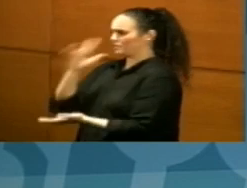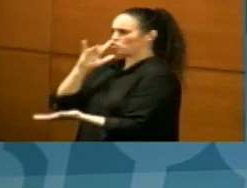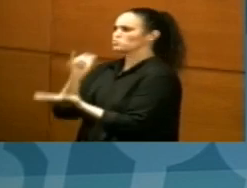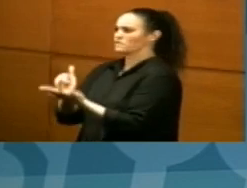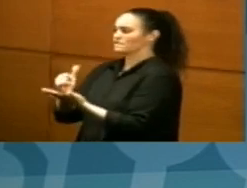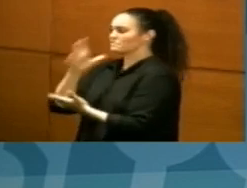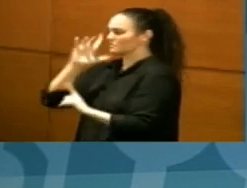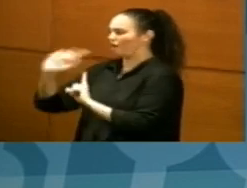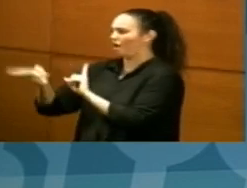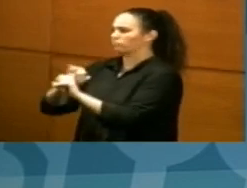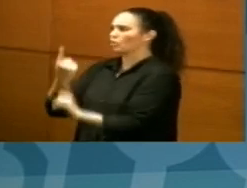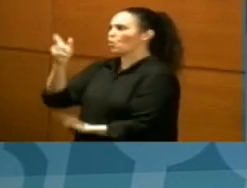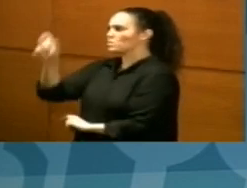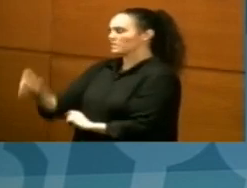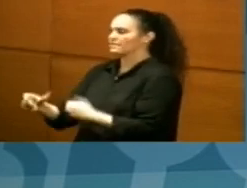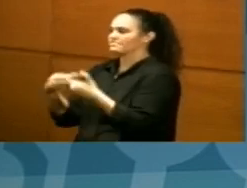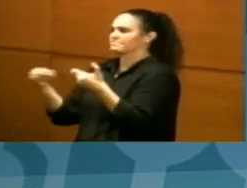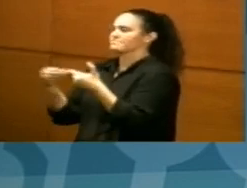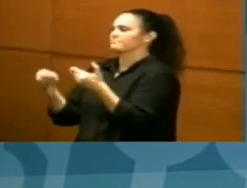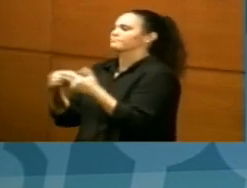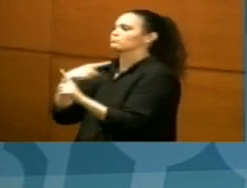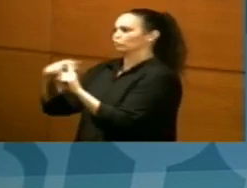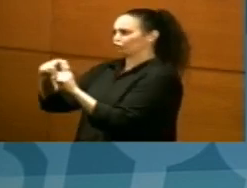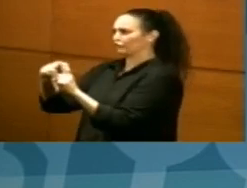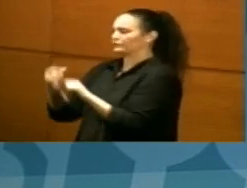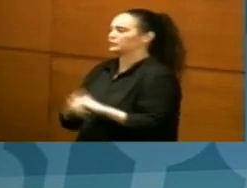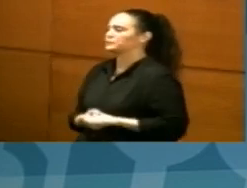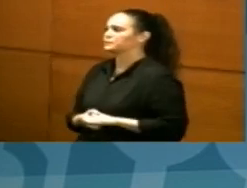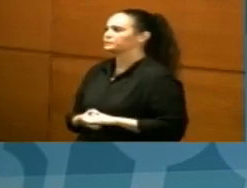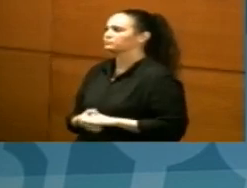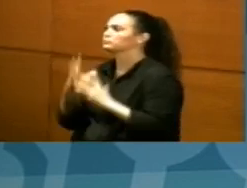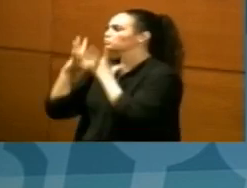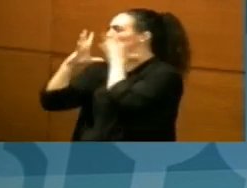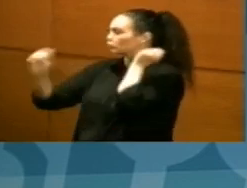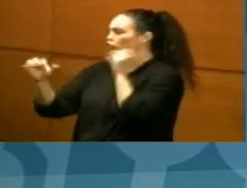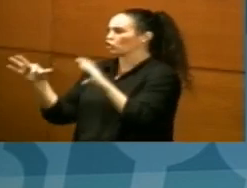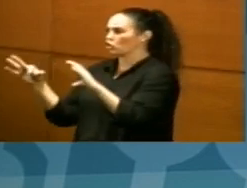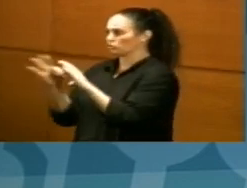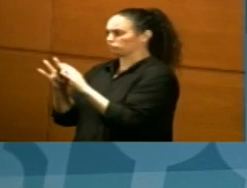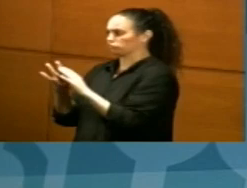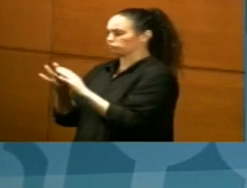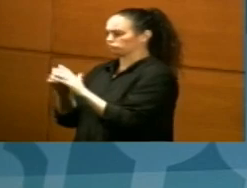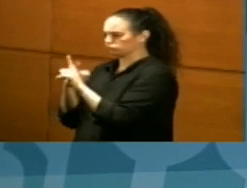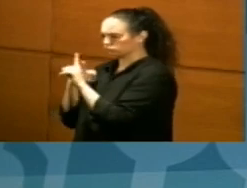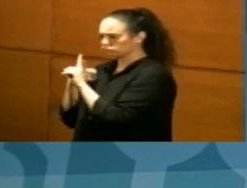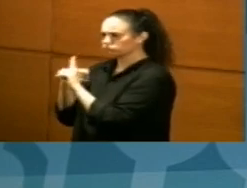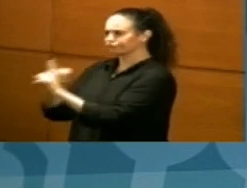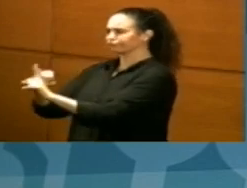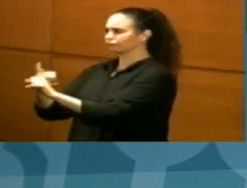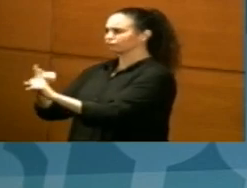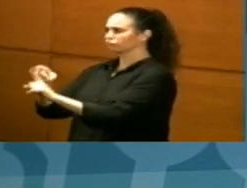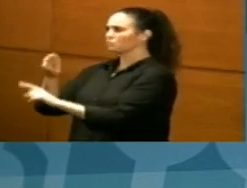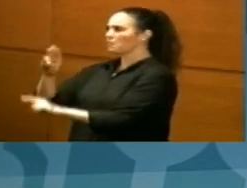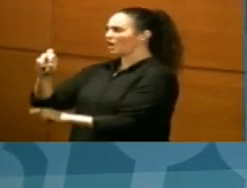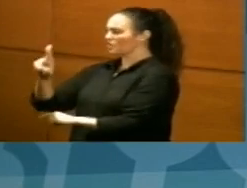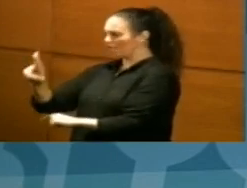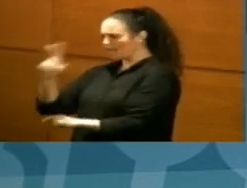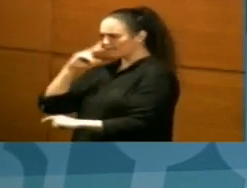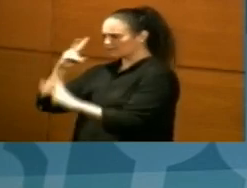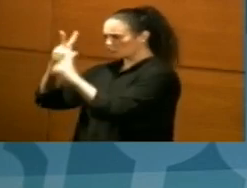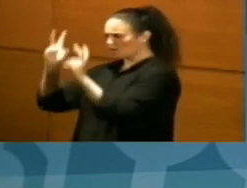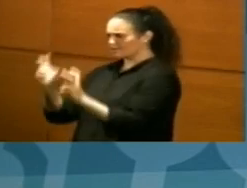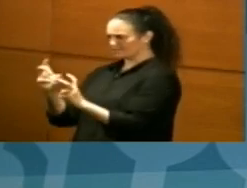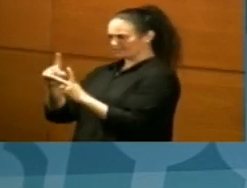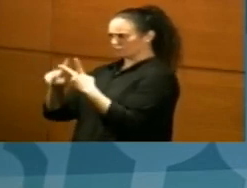cual se ha identificado a un paciente que ha dado positivo. Siguiendo el protocolo actual de Saquidecha, a este paciente se le había realizado una PCR al ingreso y,